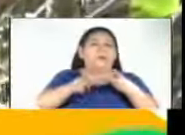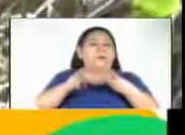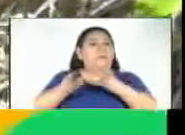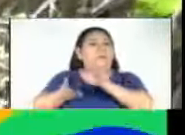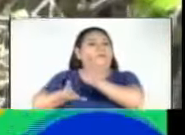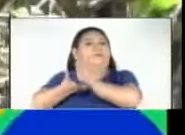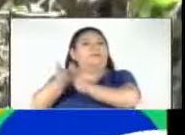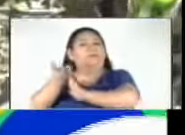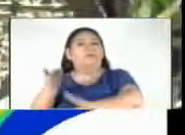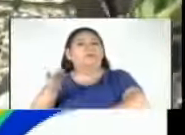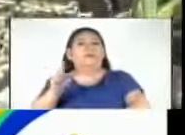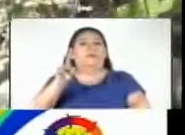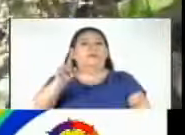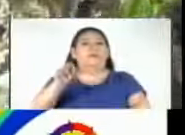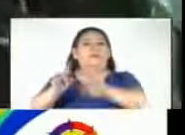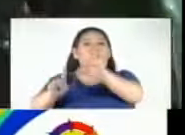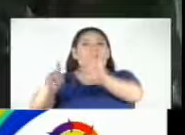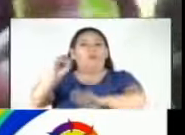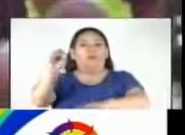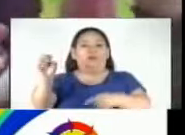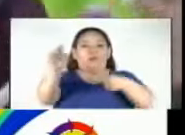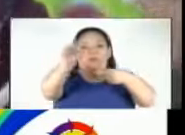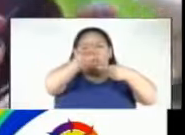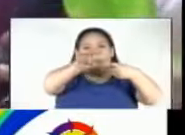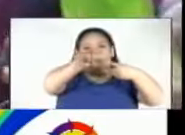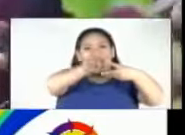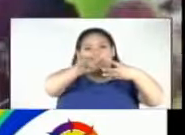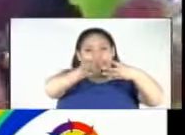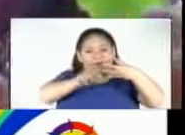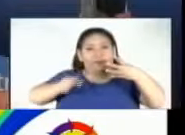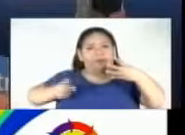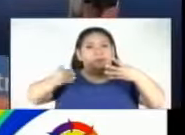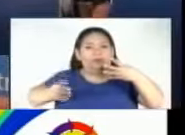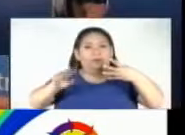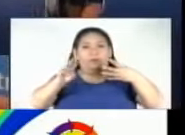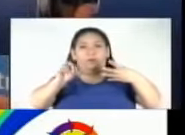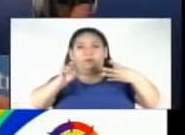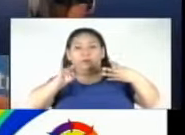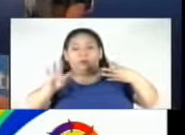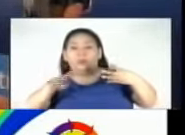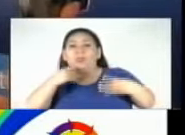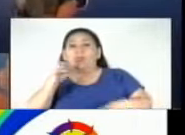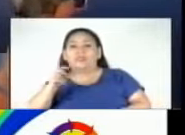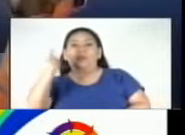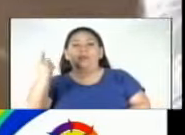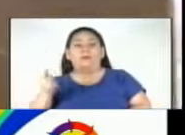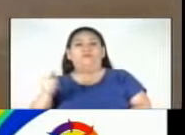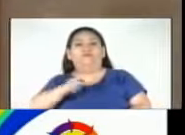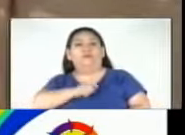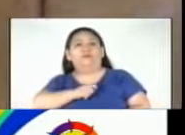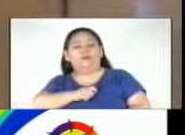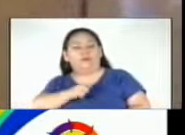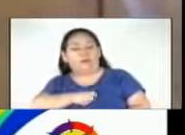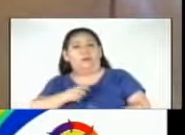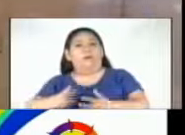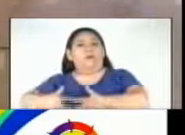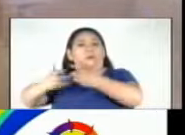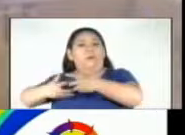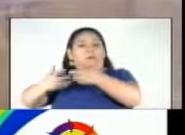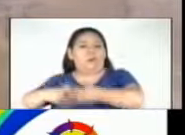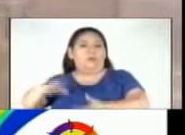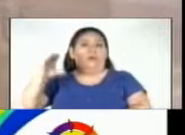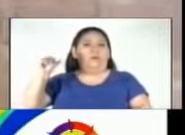1.6% durante las primeras semanas del 2024, de acuerdo a la Cámara de Comercio e Industria,